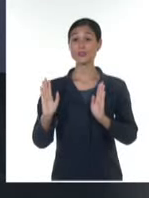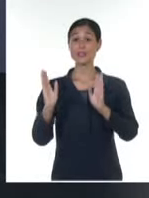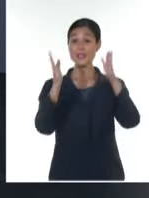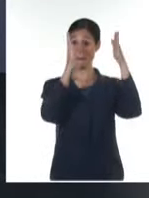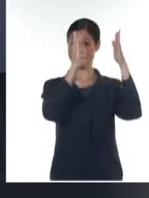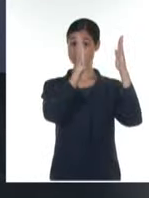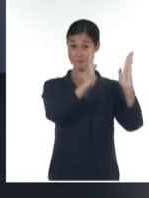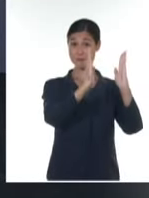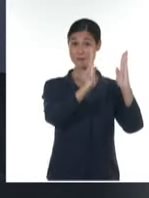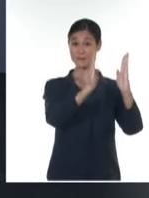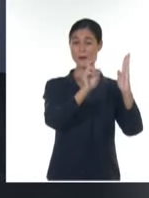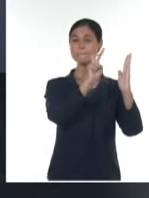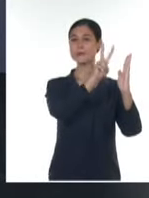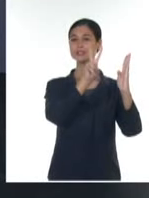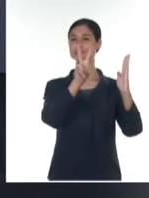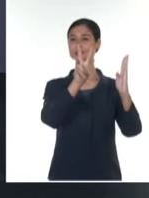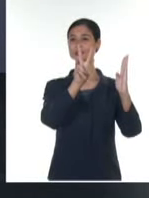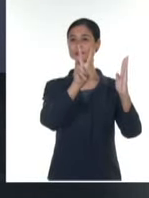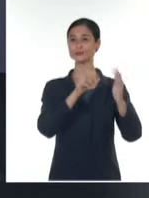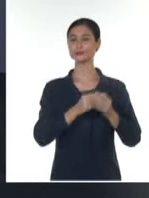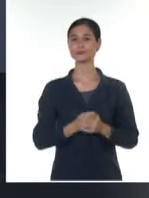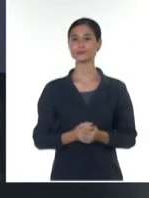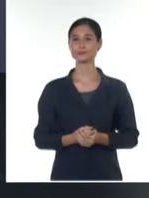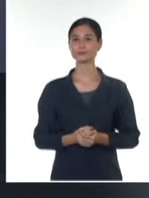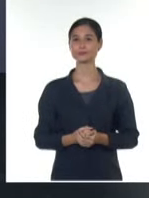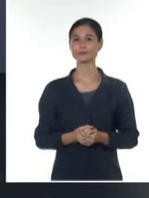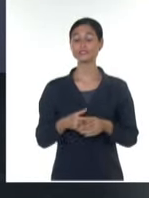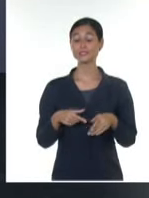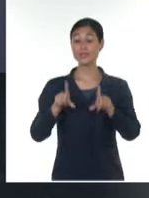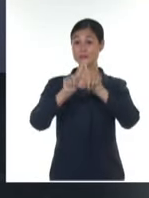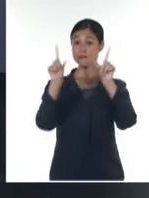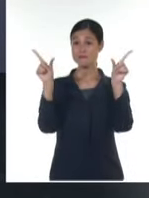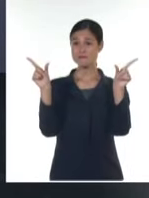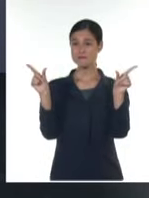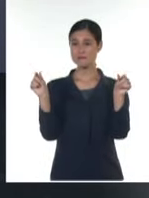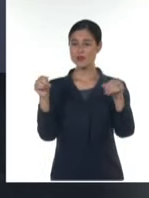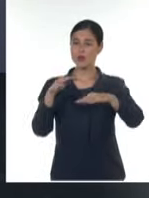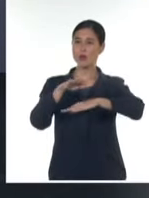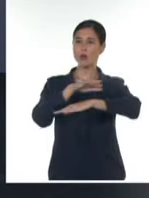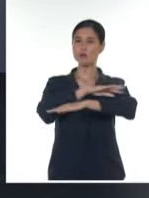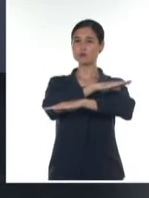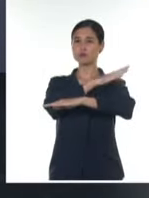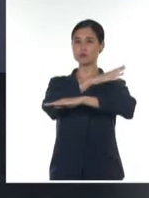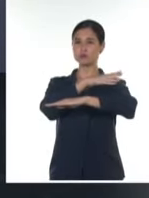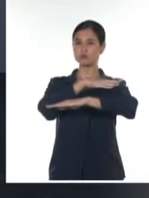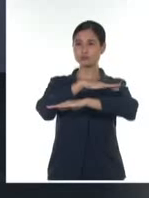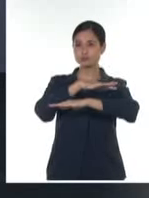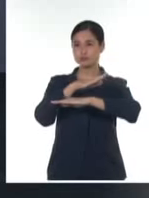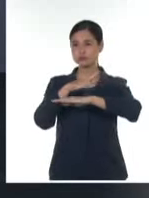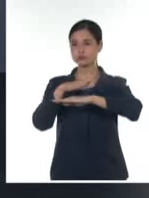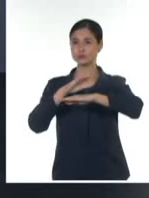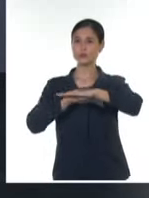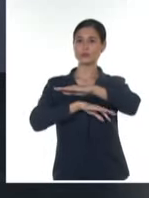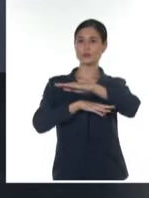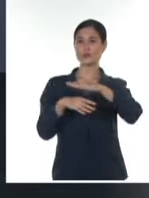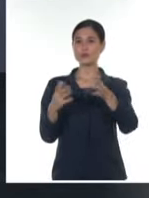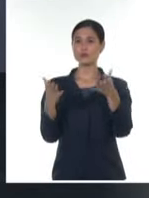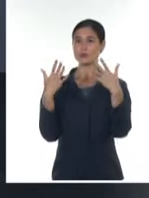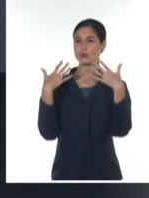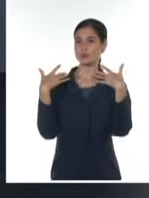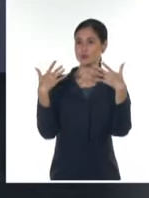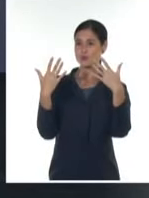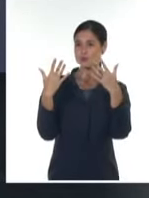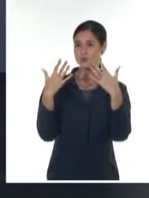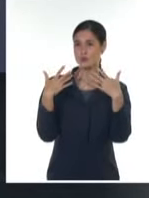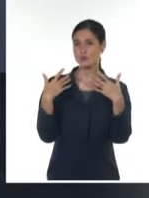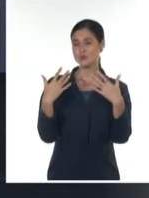Y en cuanto a los vientos, pues variables y débiles. Y en el occidente, del sudeste al sur, hasta 25 kilómetros por hora de la